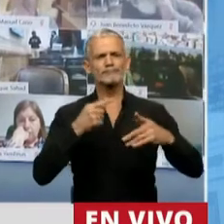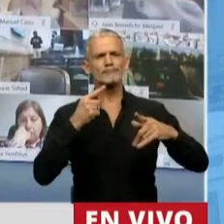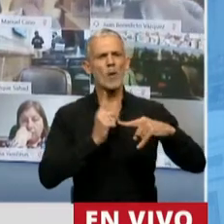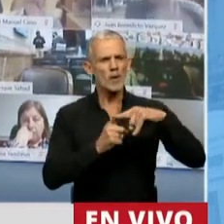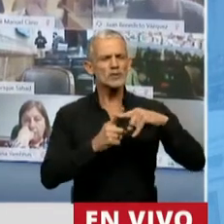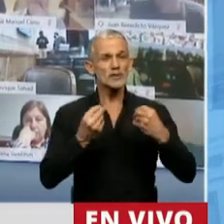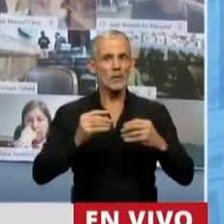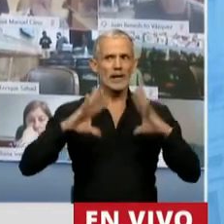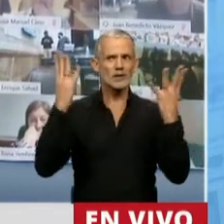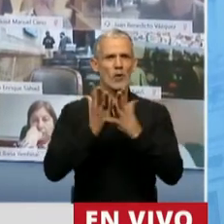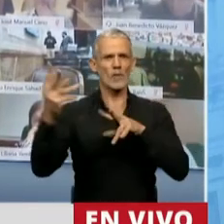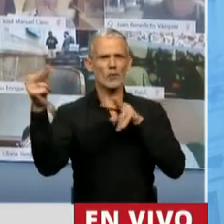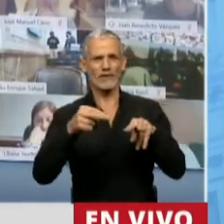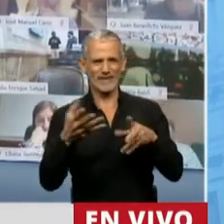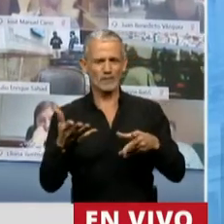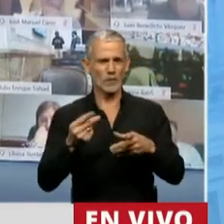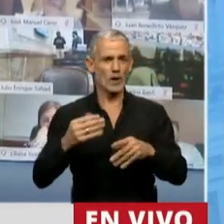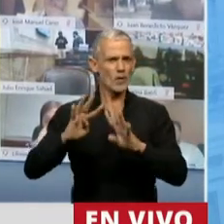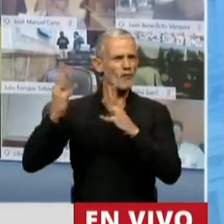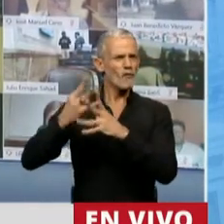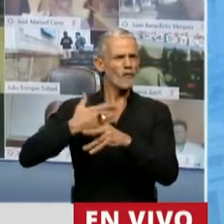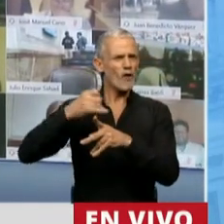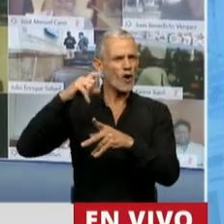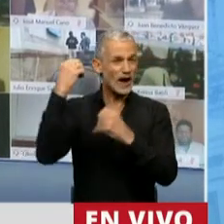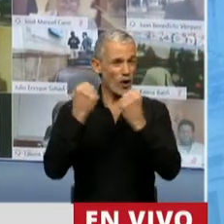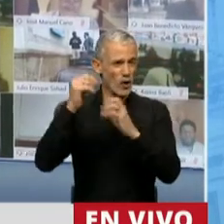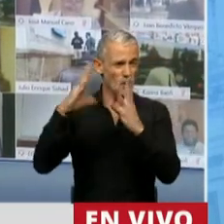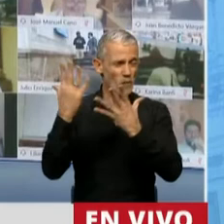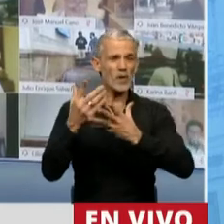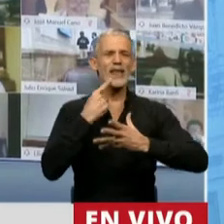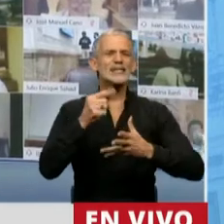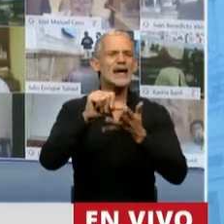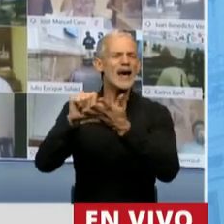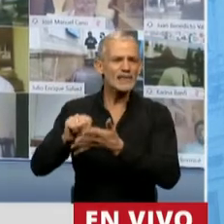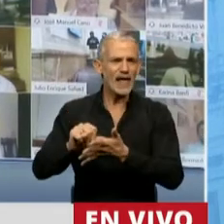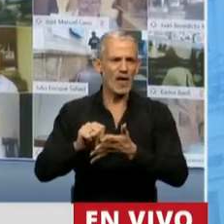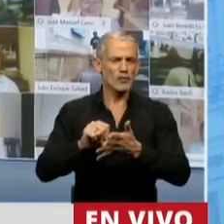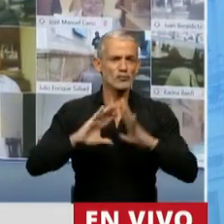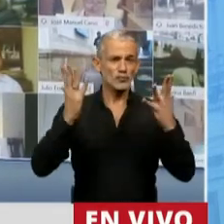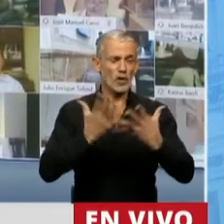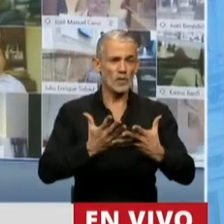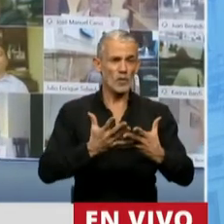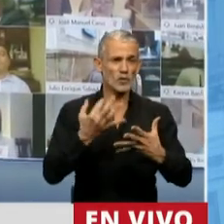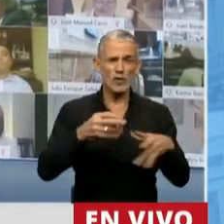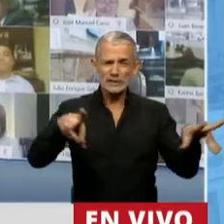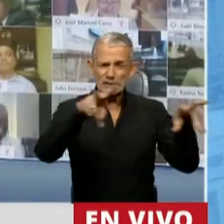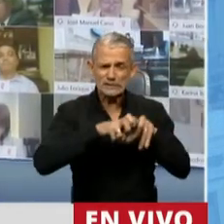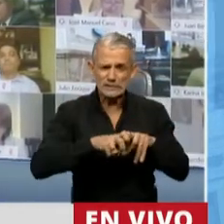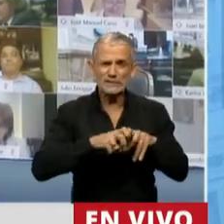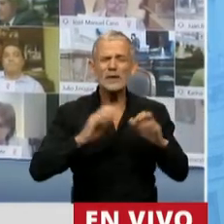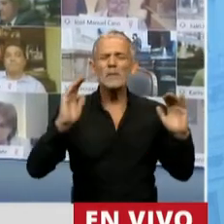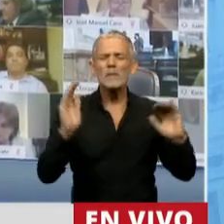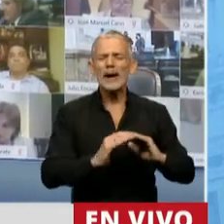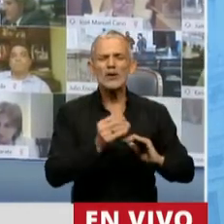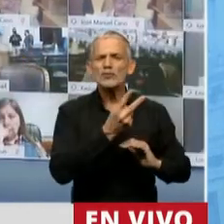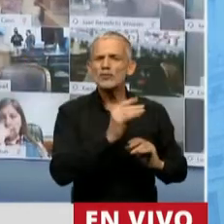para el resto del mundo, porque el Foro Económico Mundial señala que los Estados en el mundo dejan de recaudar 200